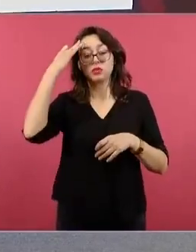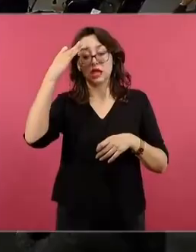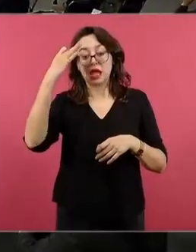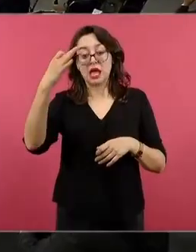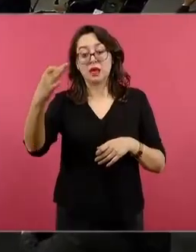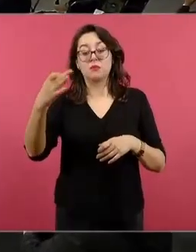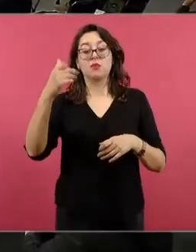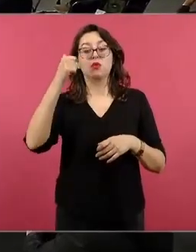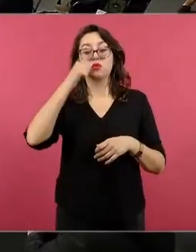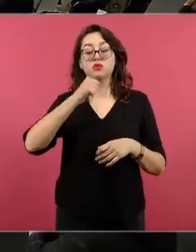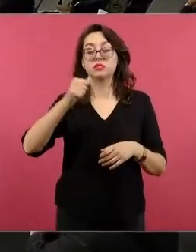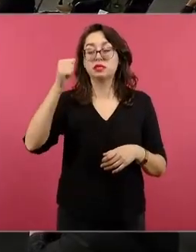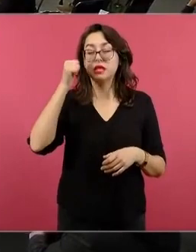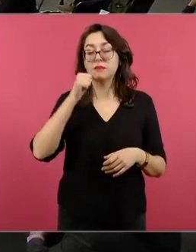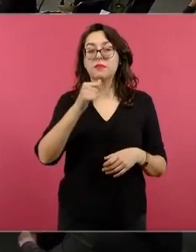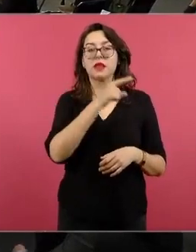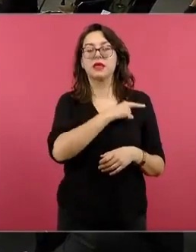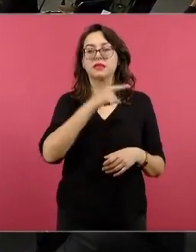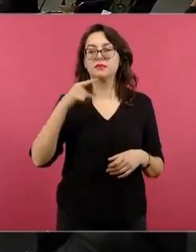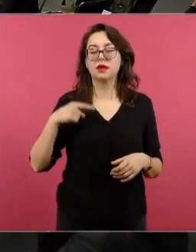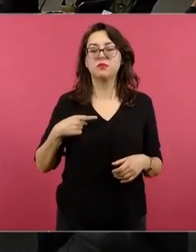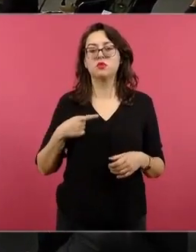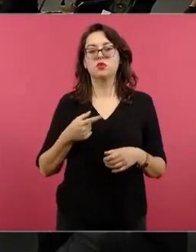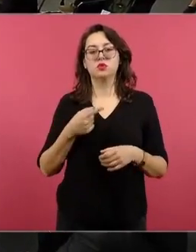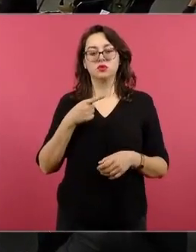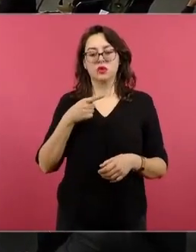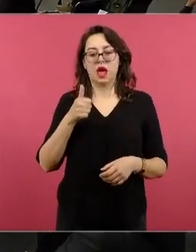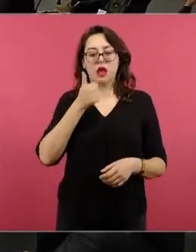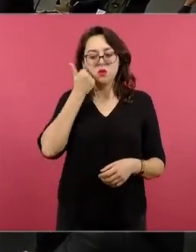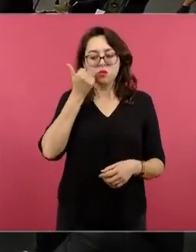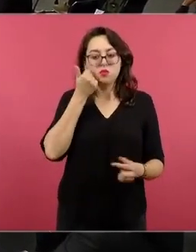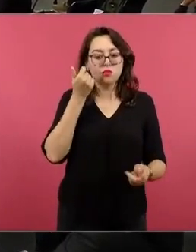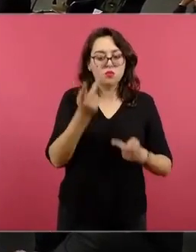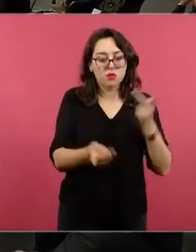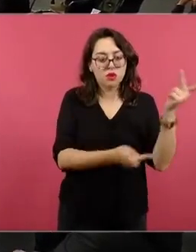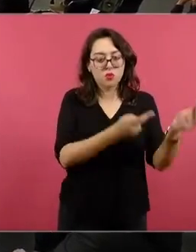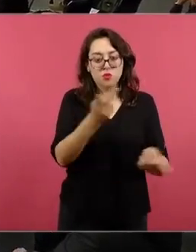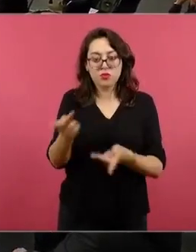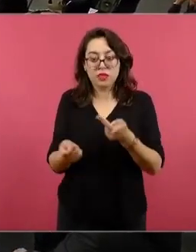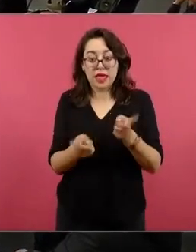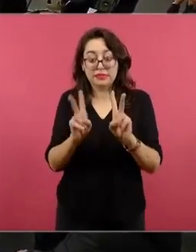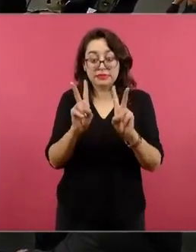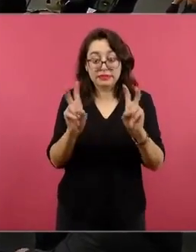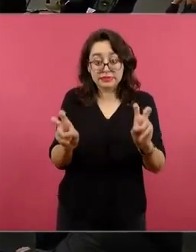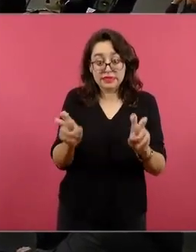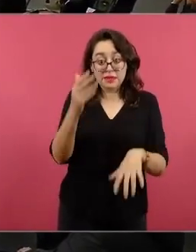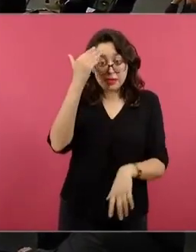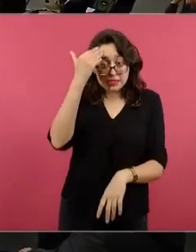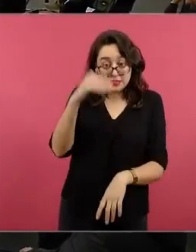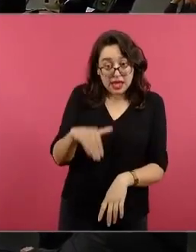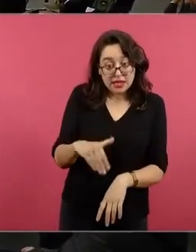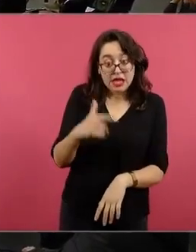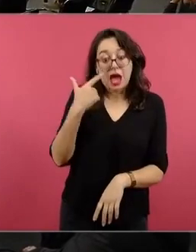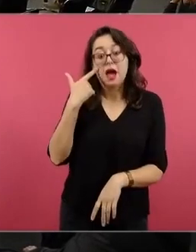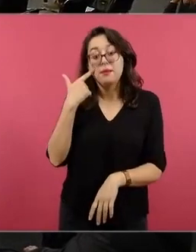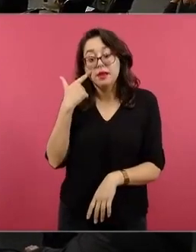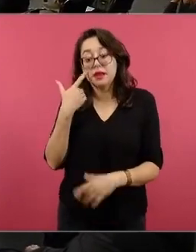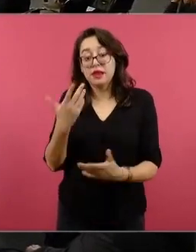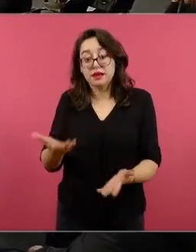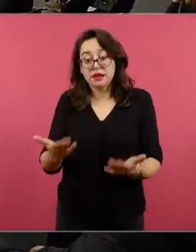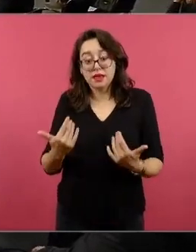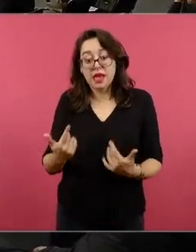pequeña revisión. ¿Qué saben los estudiantes de esto? A esto se refieren los conocimientos previos. Sus hijos